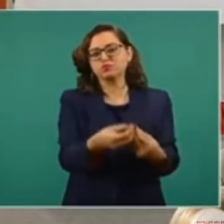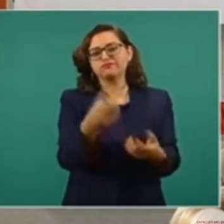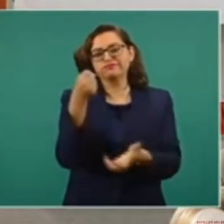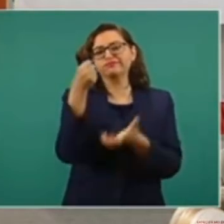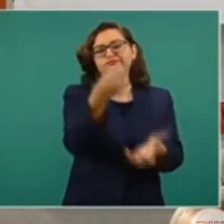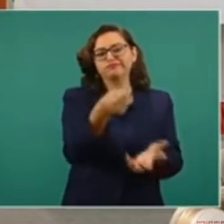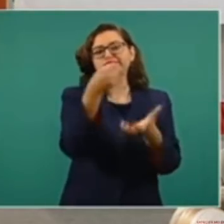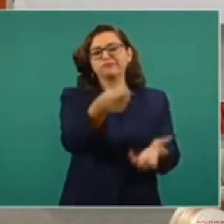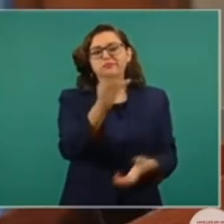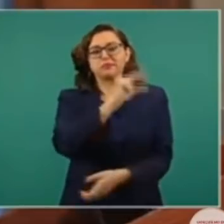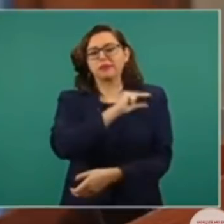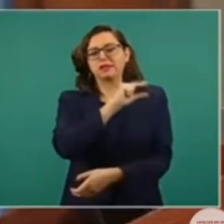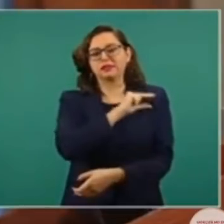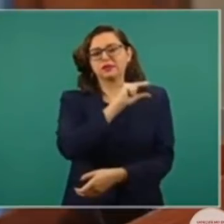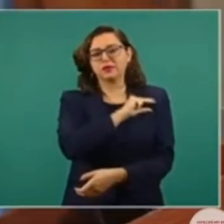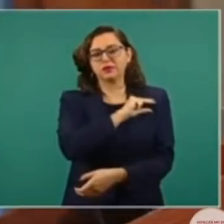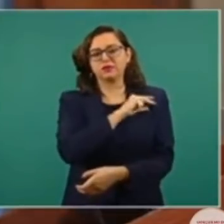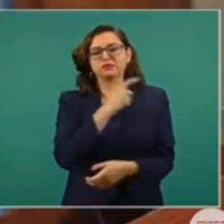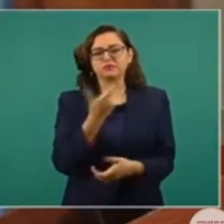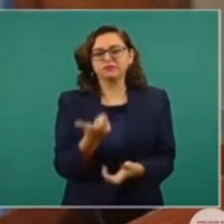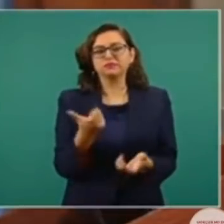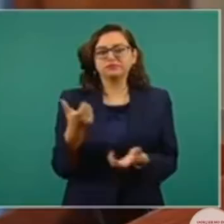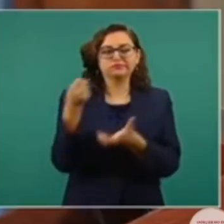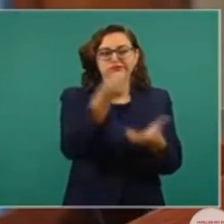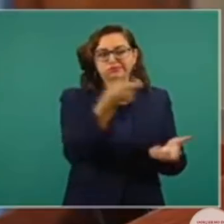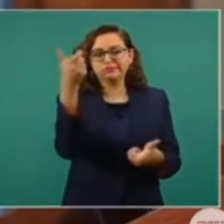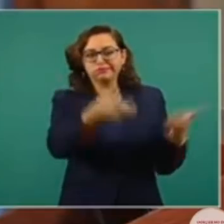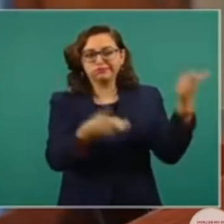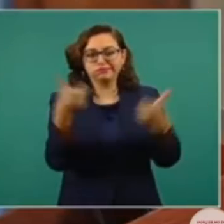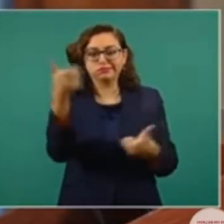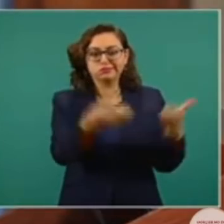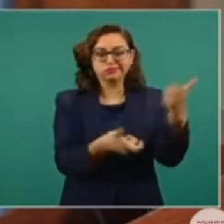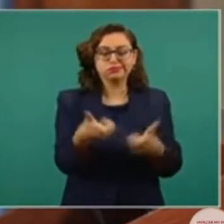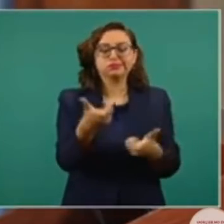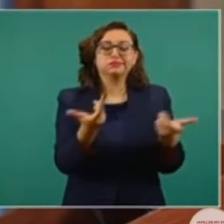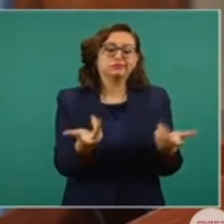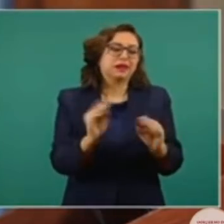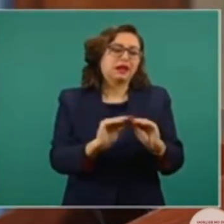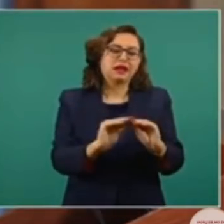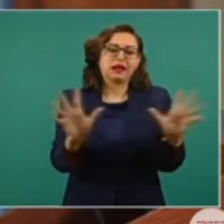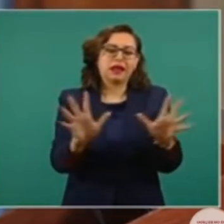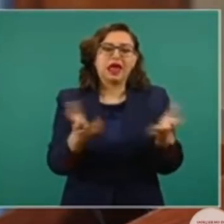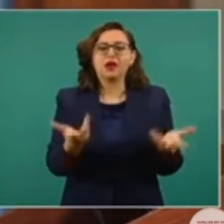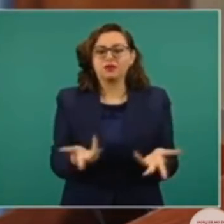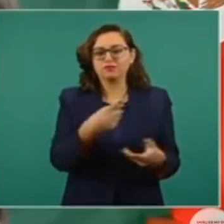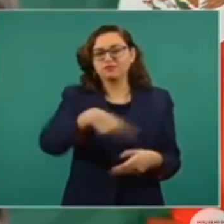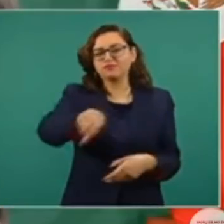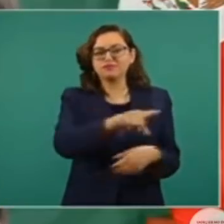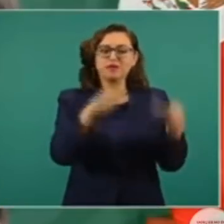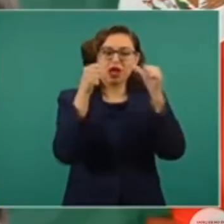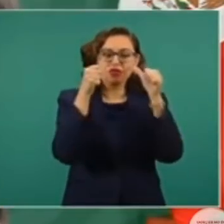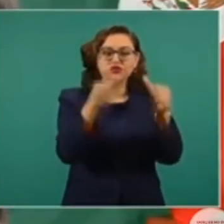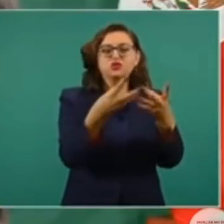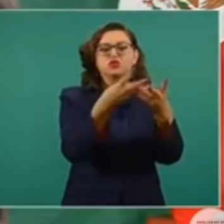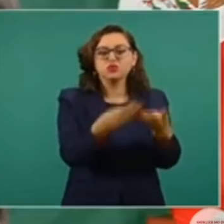justamente privado, con dinero de los privados o de los particulares, y que evidentemente contribuyen a la atención y solución de